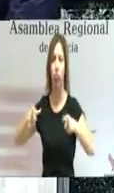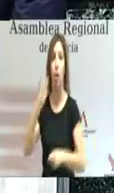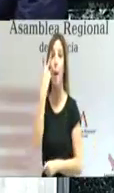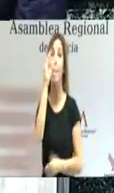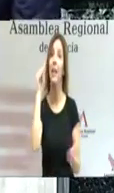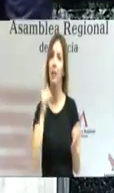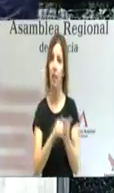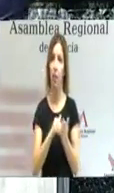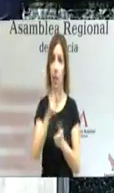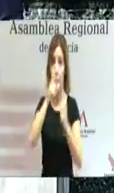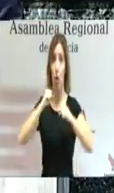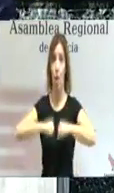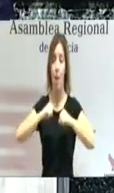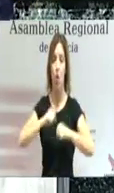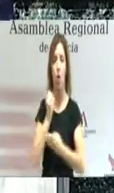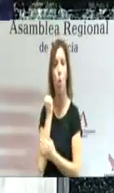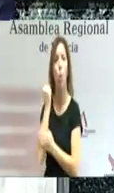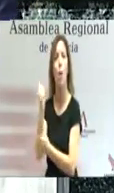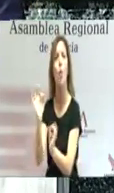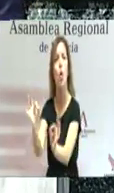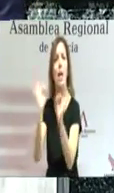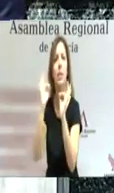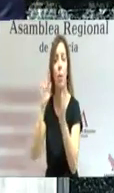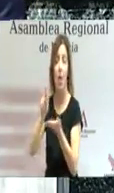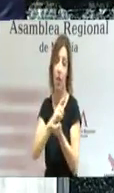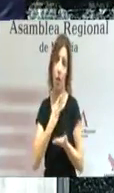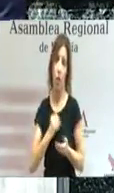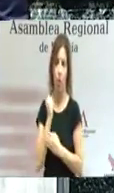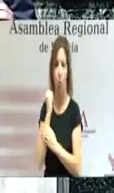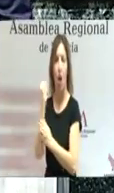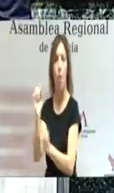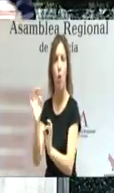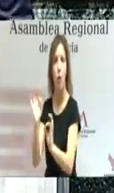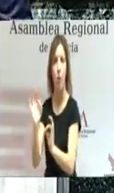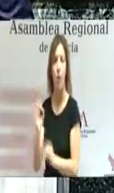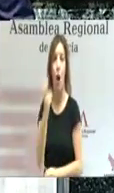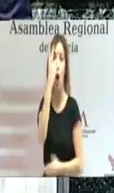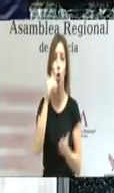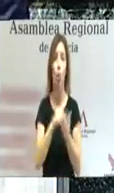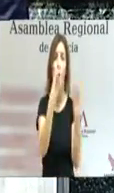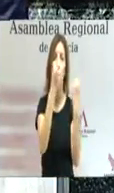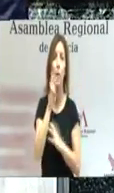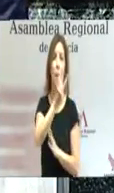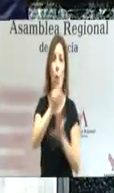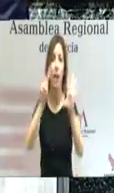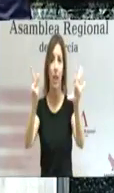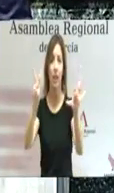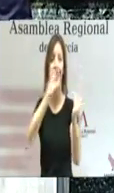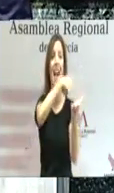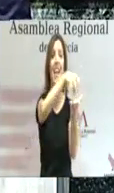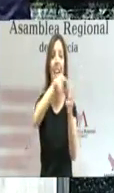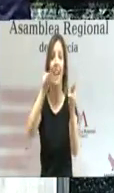de ellos reciben un apoyo específico del Gobierno regional, 2.947 en residencias,